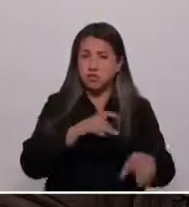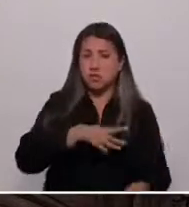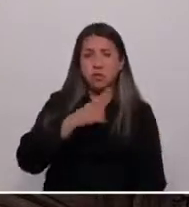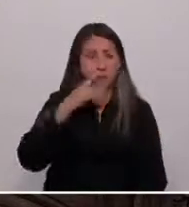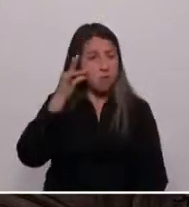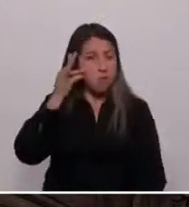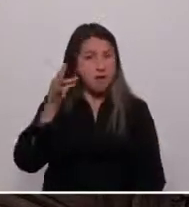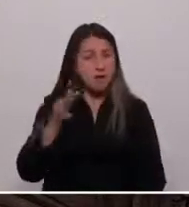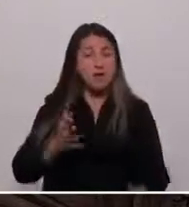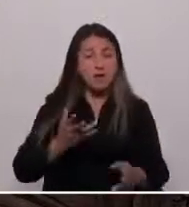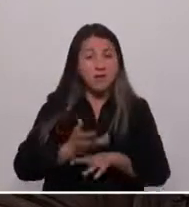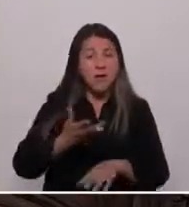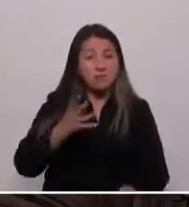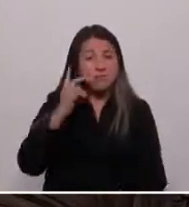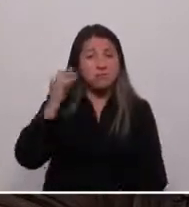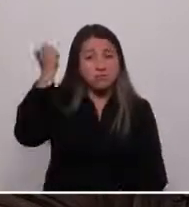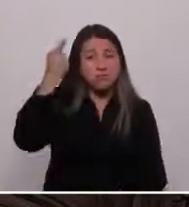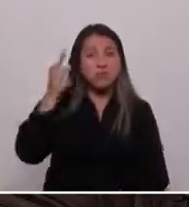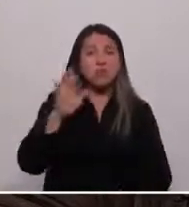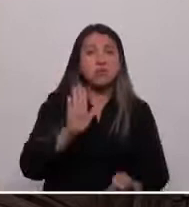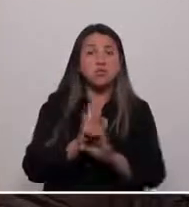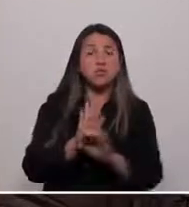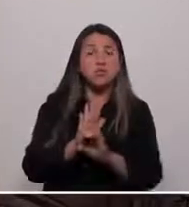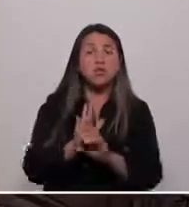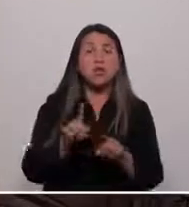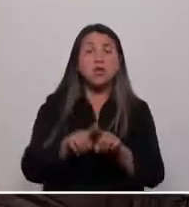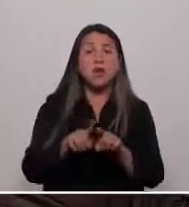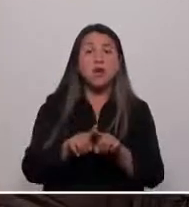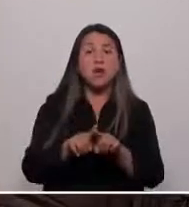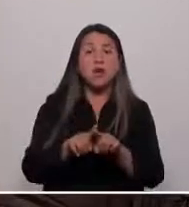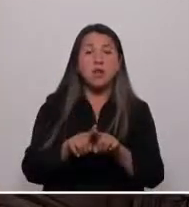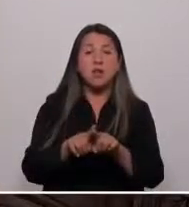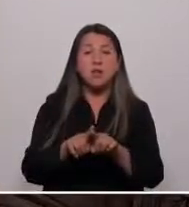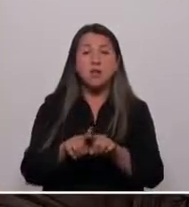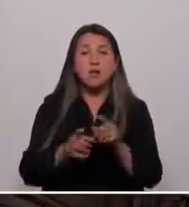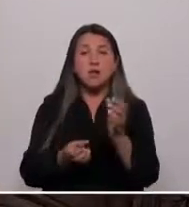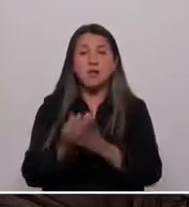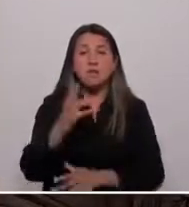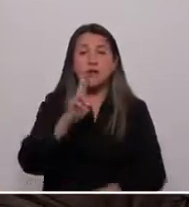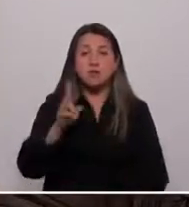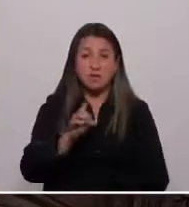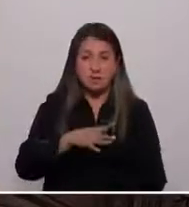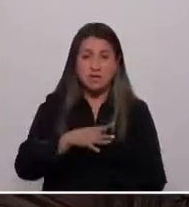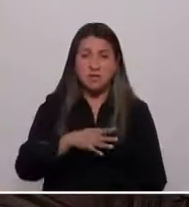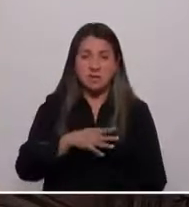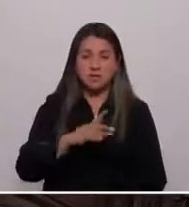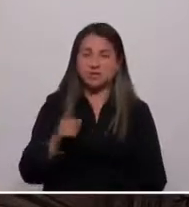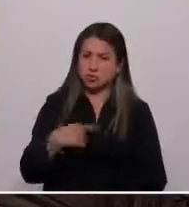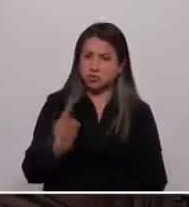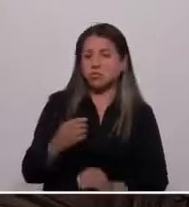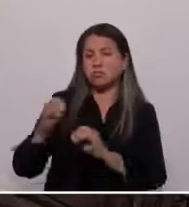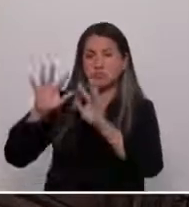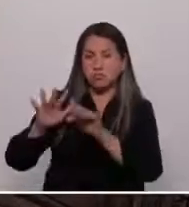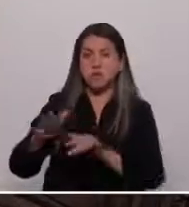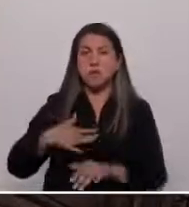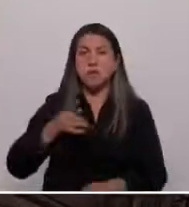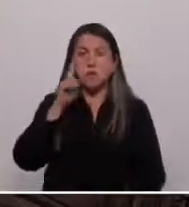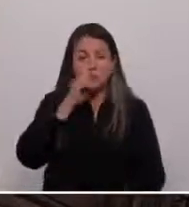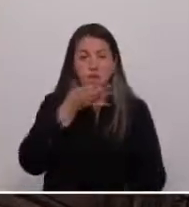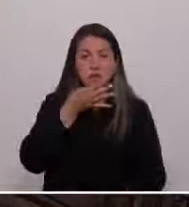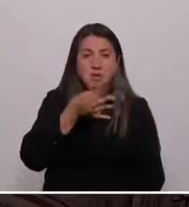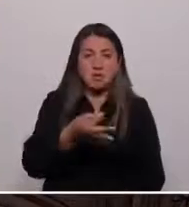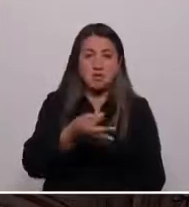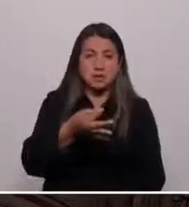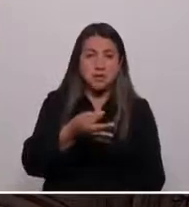iniciativas constituyentes para levantar la voz por la libre y sustentable República de Chile. Quiero terminar señalando que una